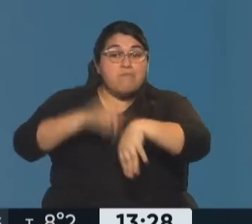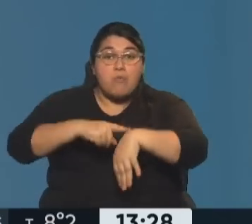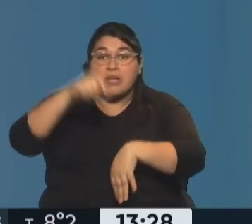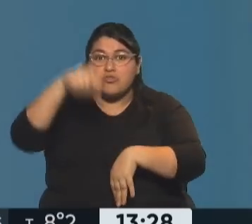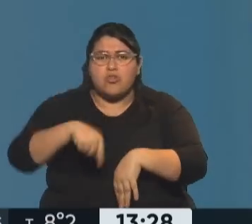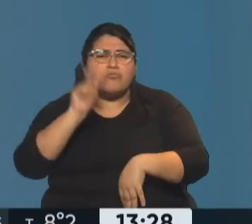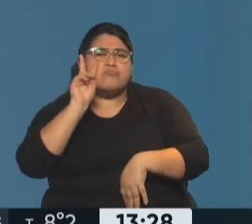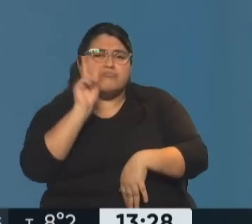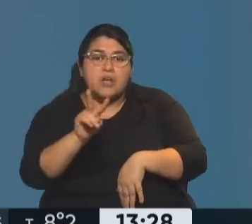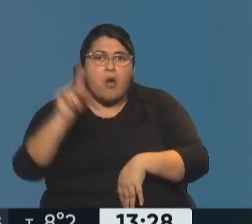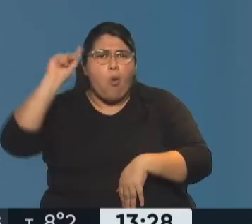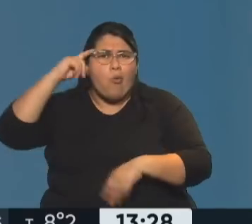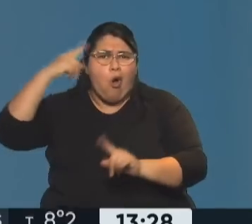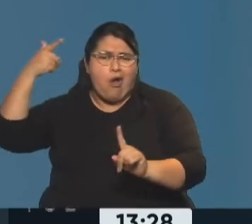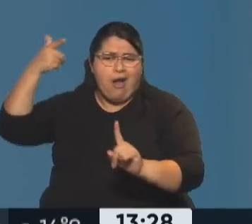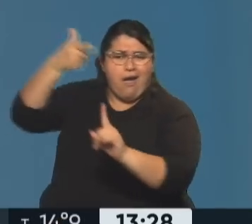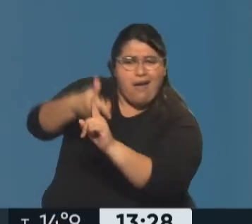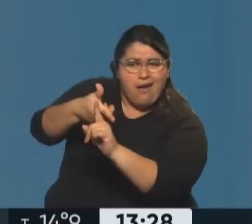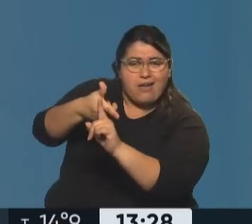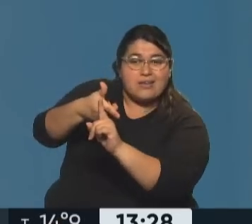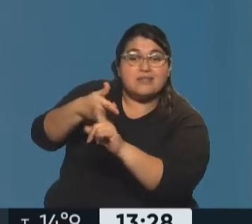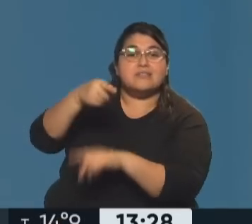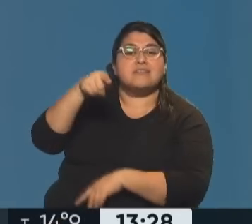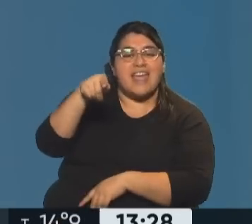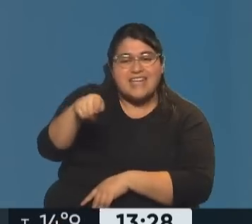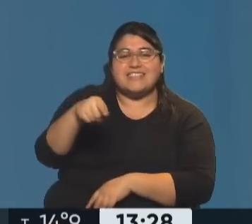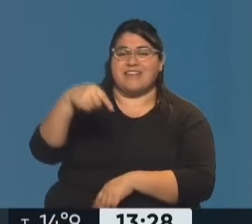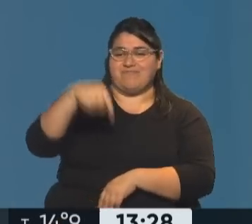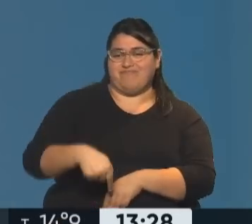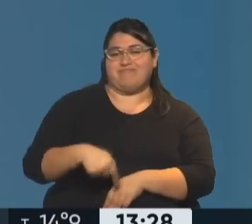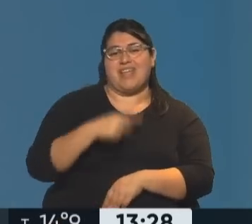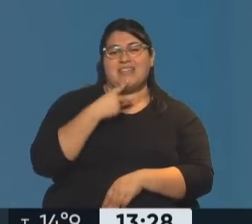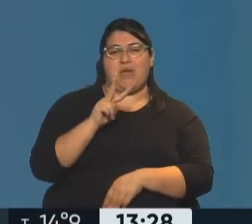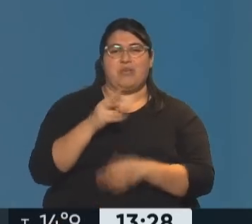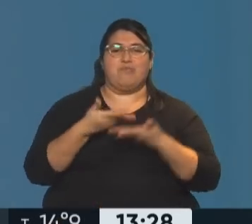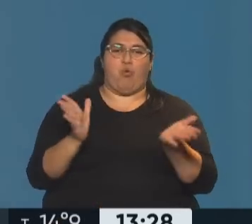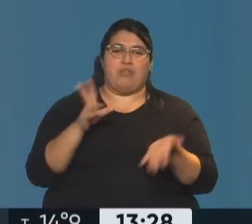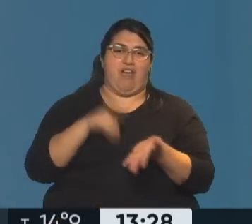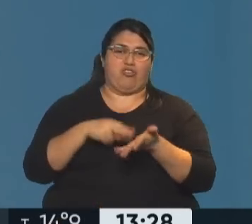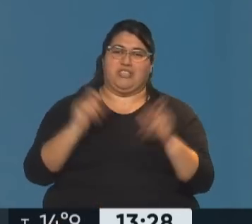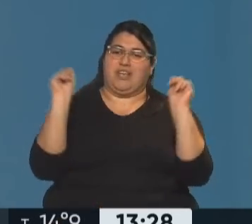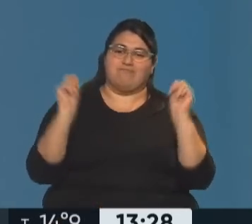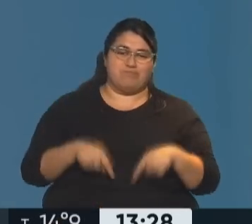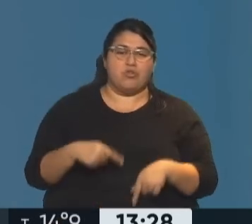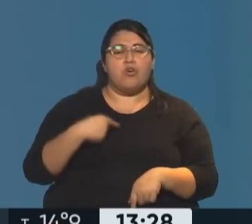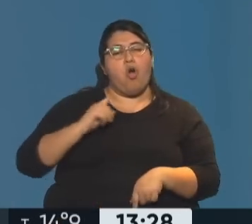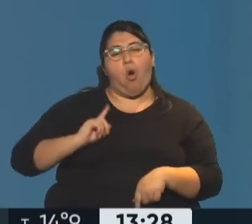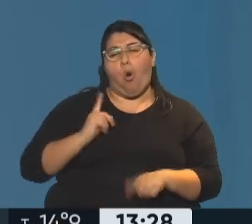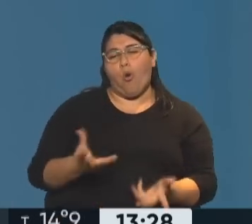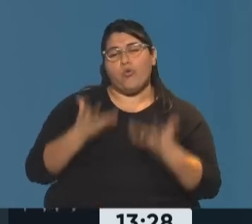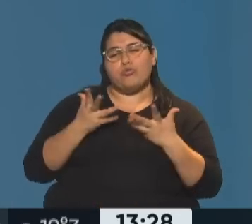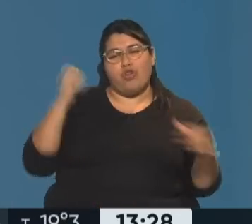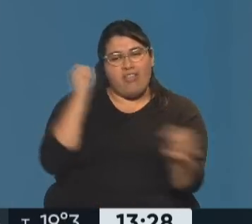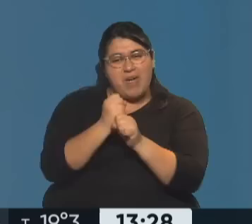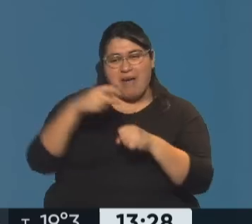que un loco le apunta a la cabeza de la presidenta era de la cámara del noticiero y la televisión pública. Estoy orgulloso de